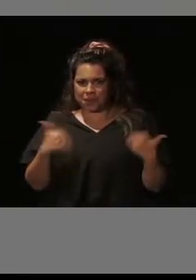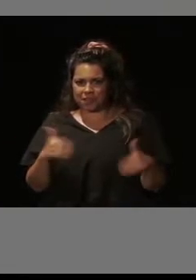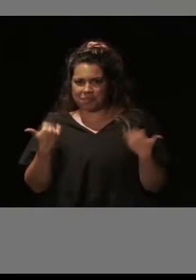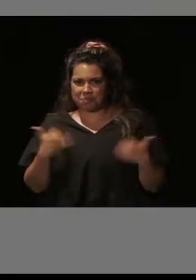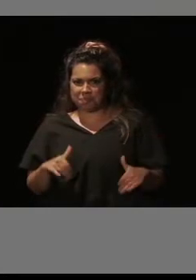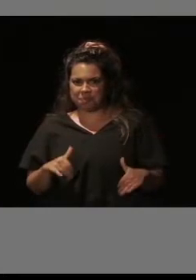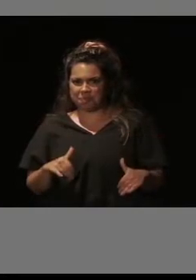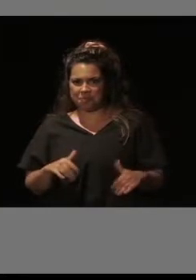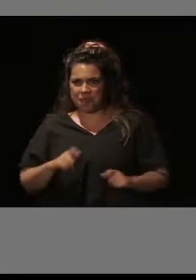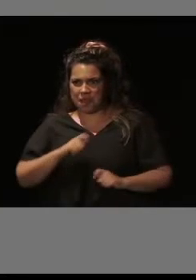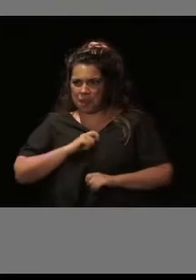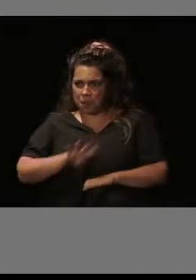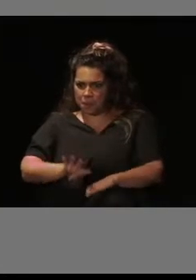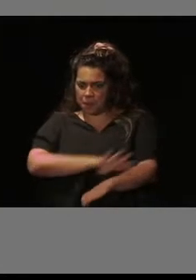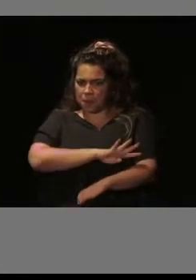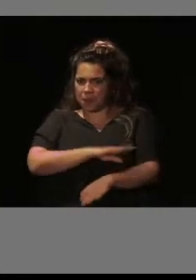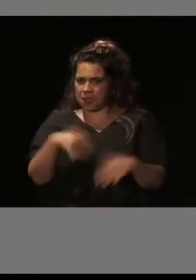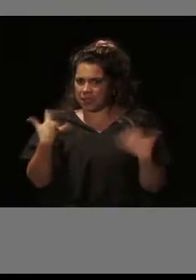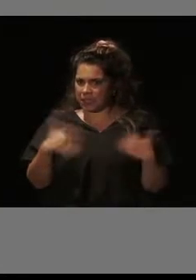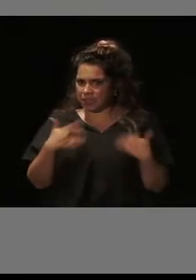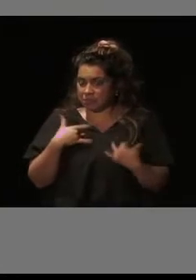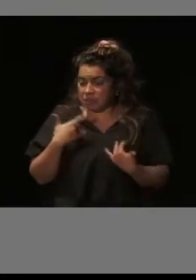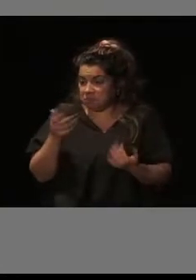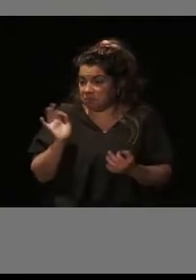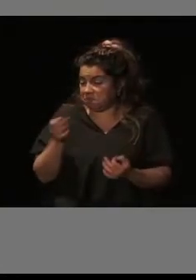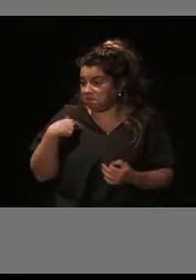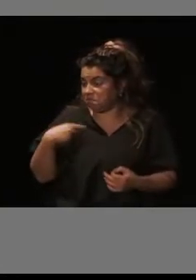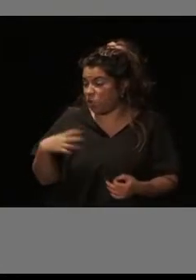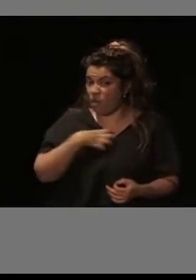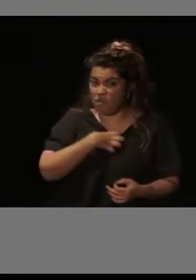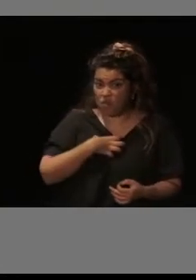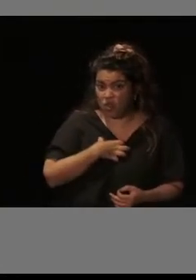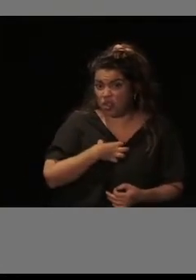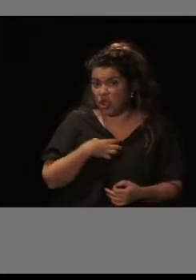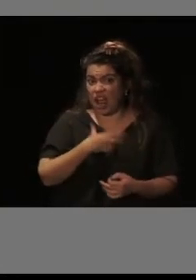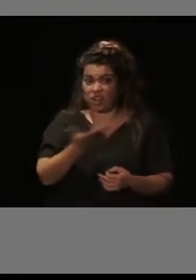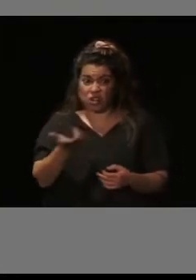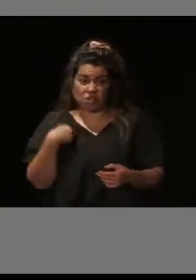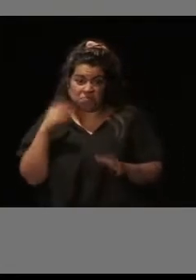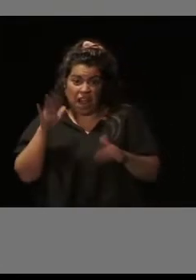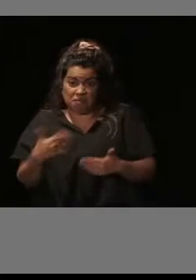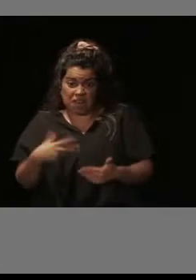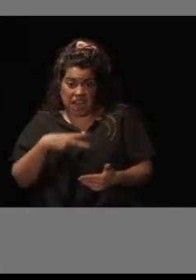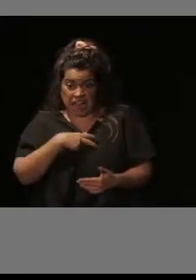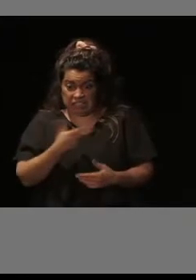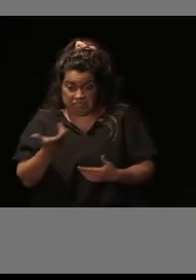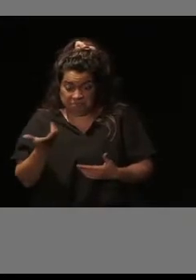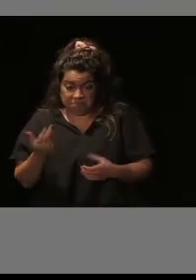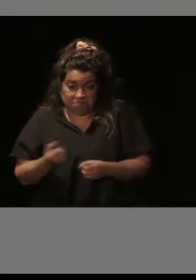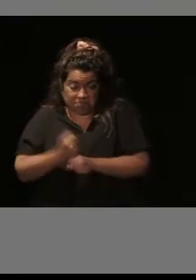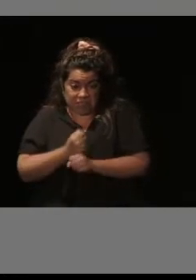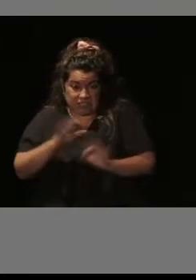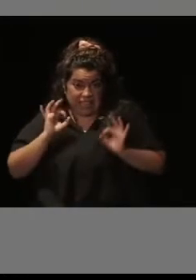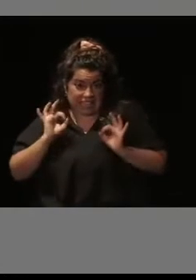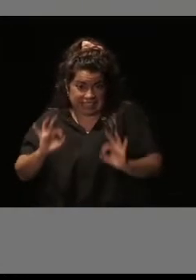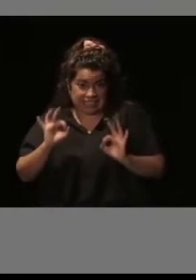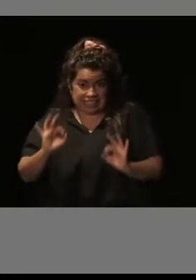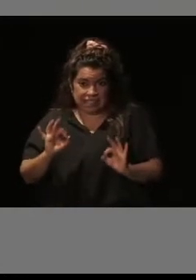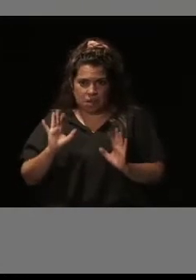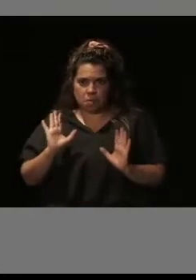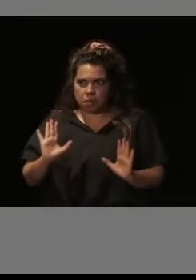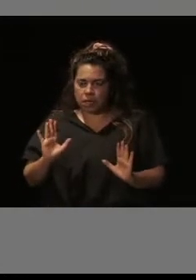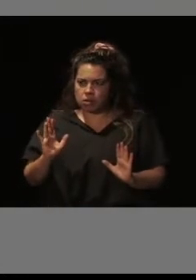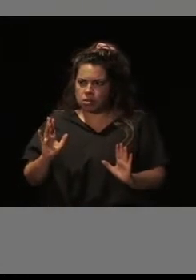uno hace estas cosas, ¿no? Por el funcionario y le parece que la Administración debe hacer estas cosas. Pero, claro, cuando